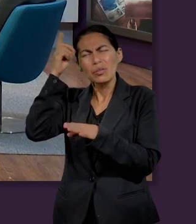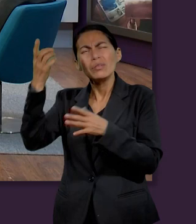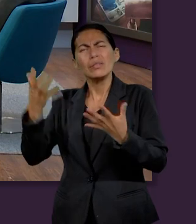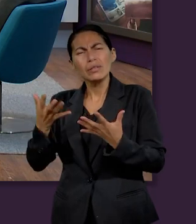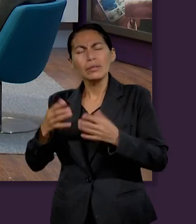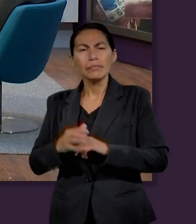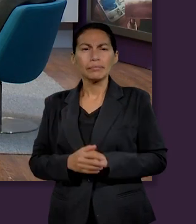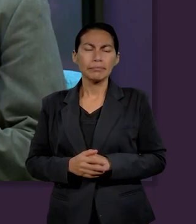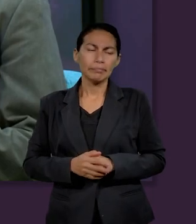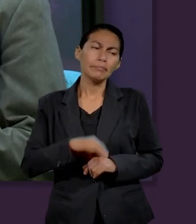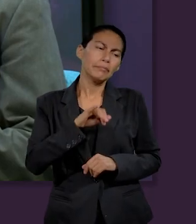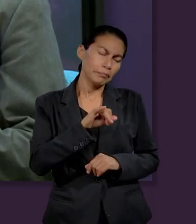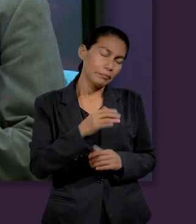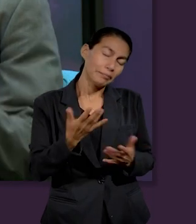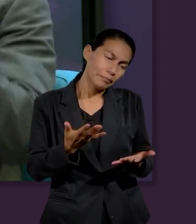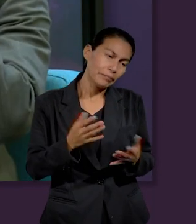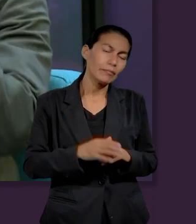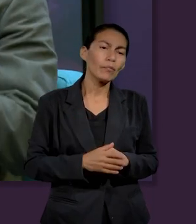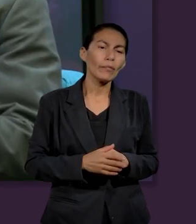equivocadas? Sí